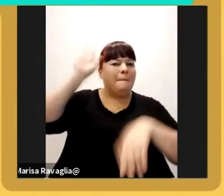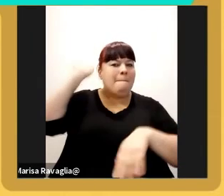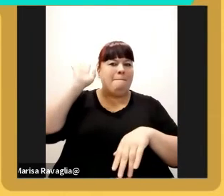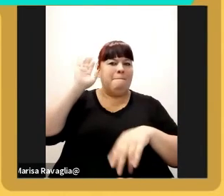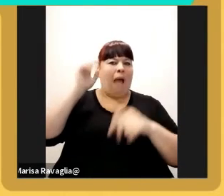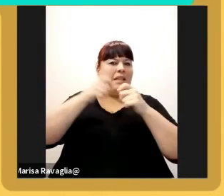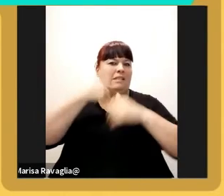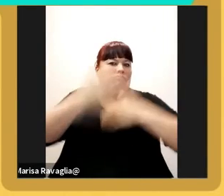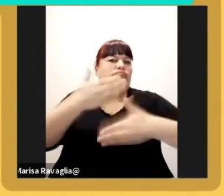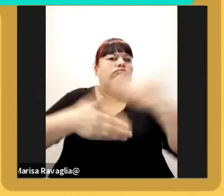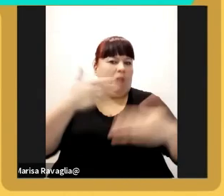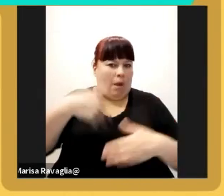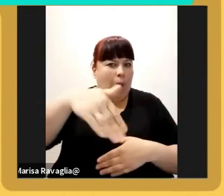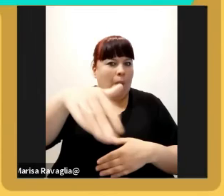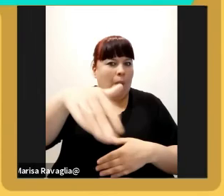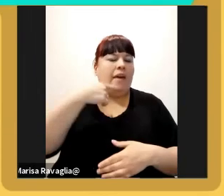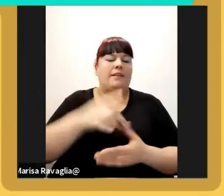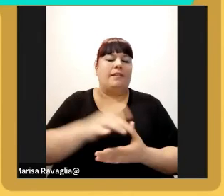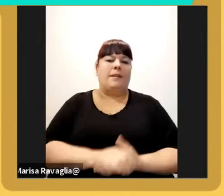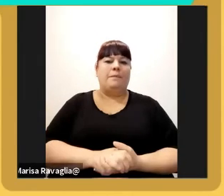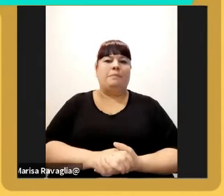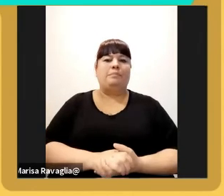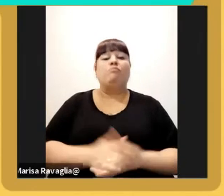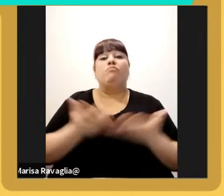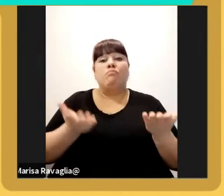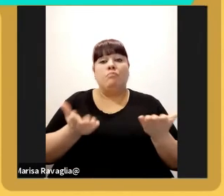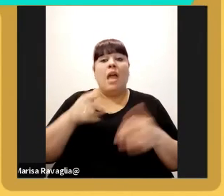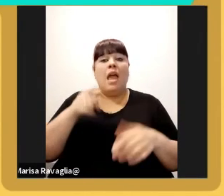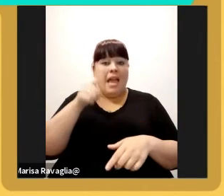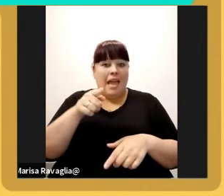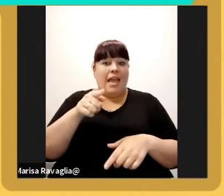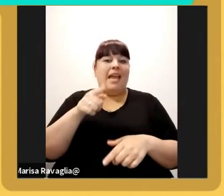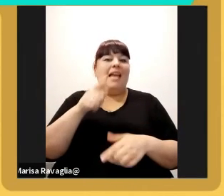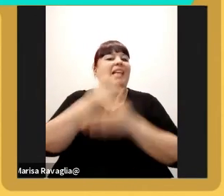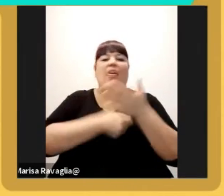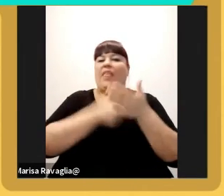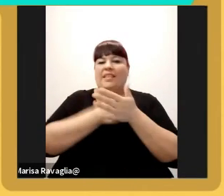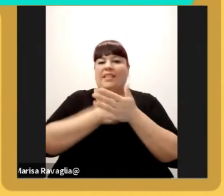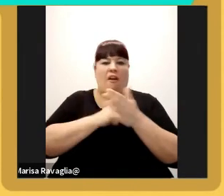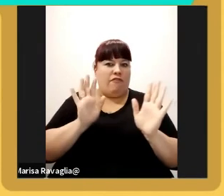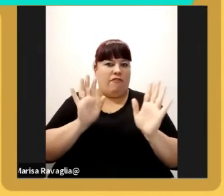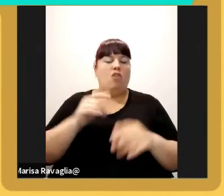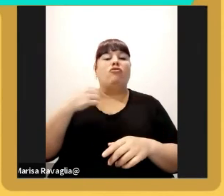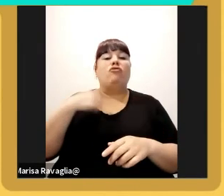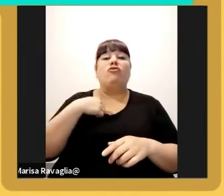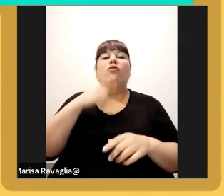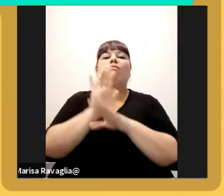crecer este así que ese es uno de los desafíos que yo le llamo la